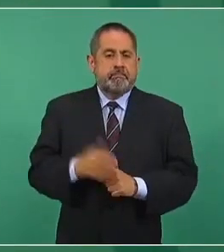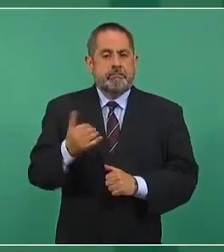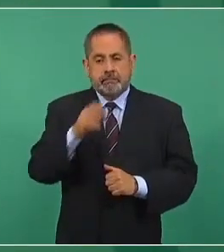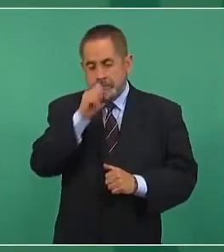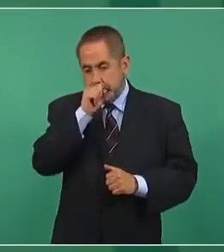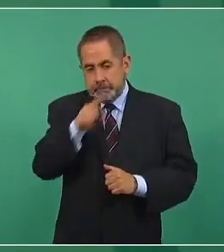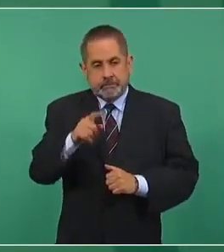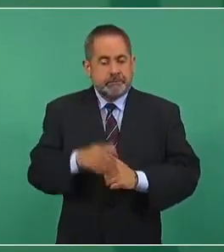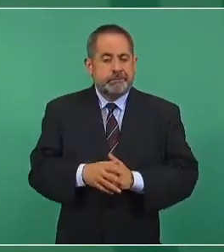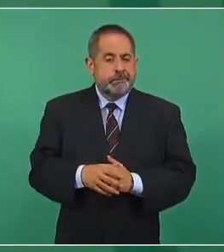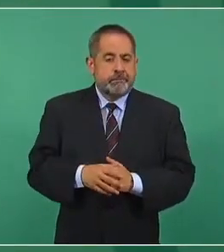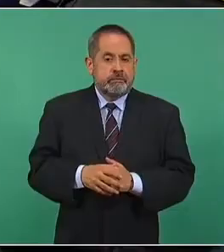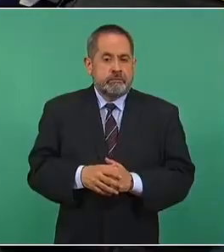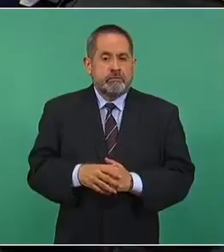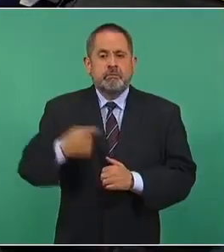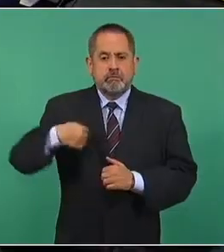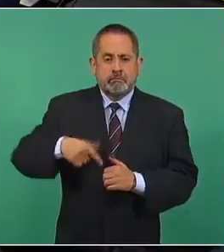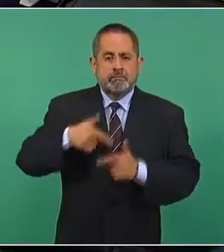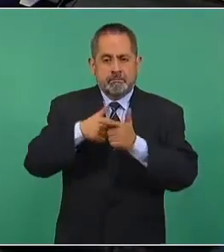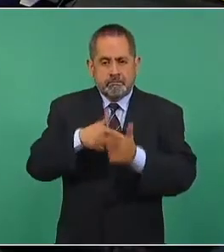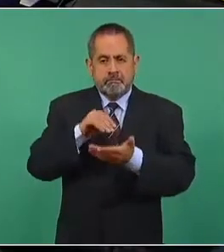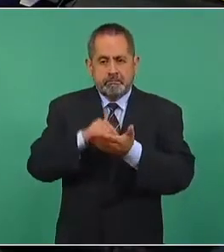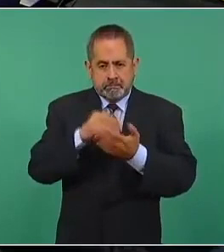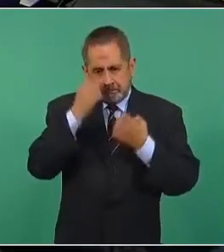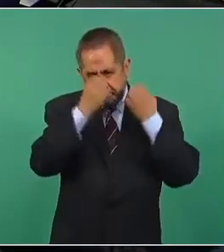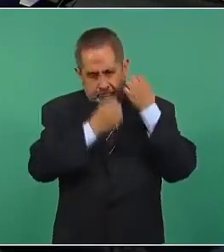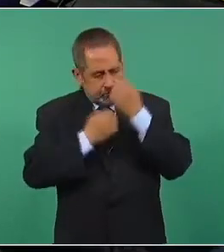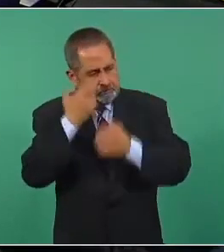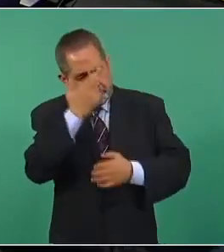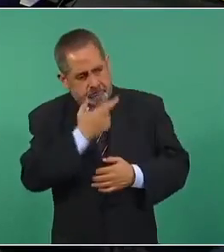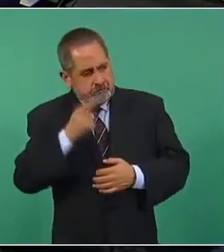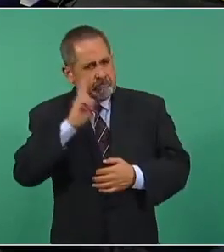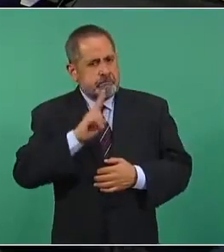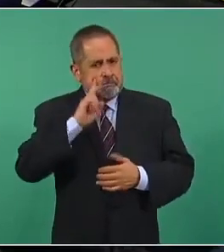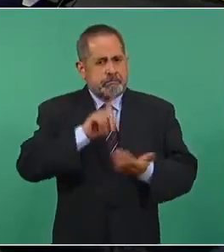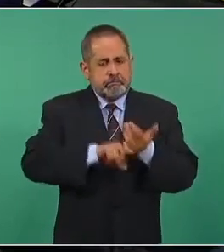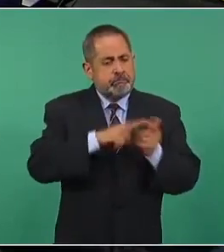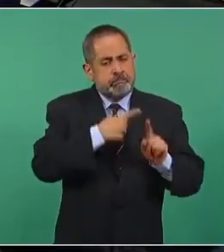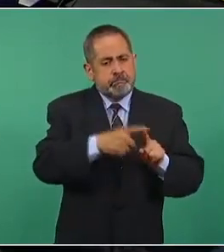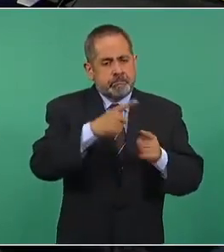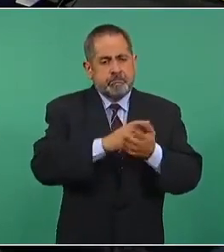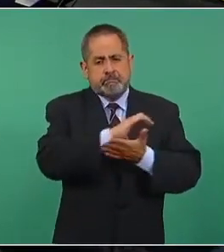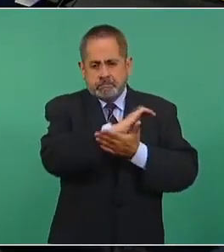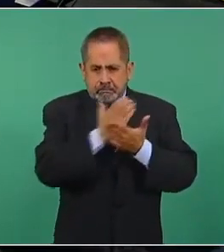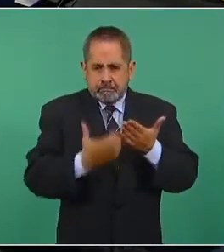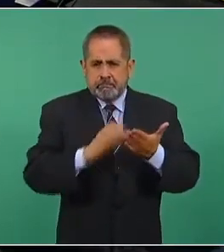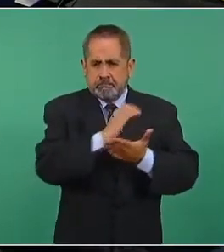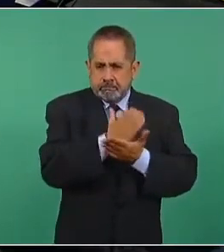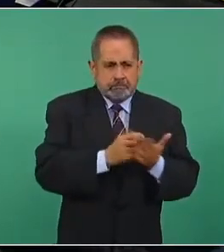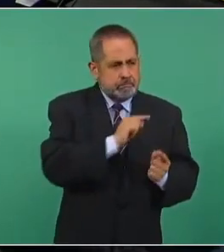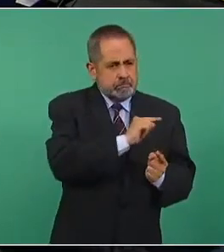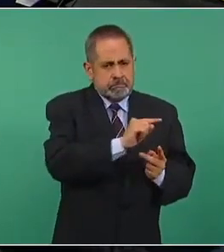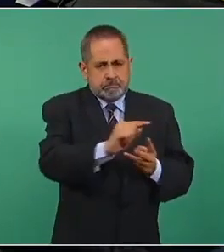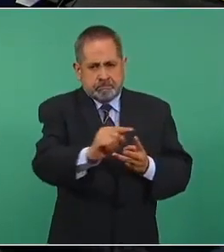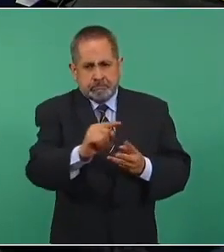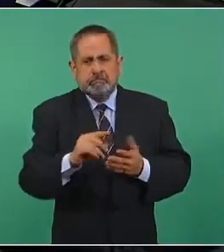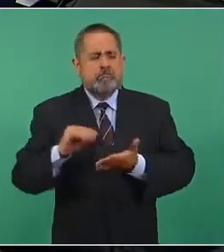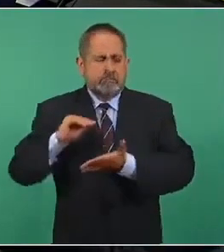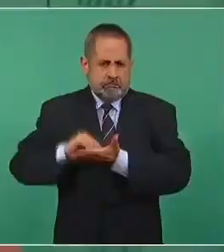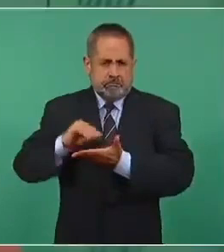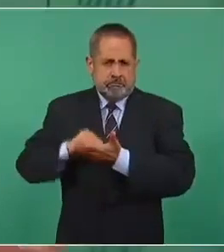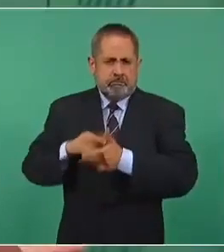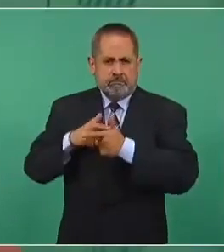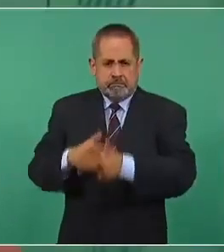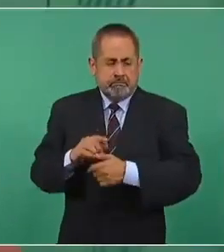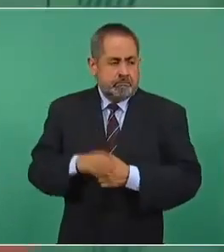vamos a seguir revisando todos estos contratos que entregaron y desde luego que